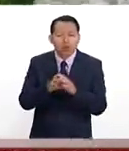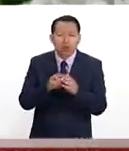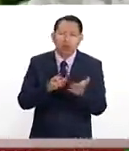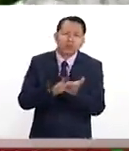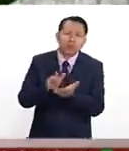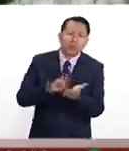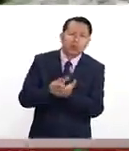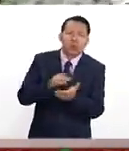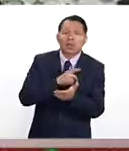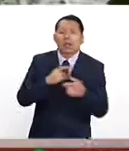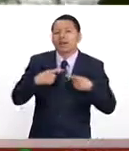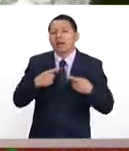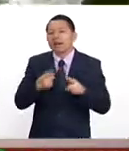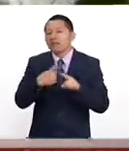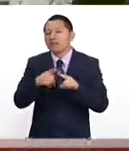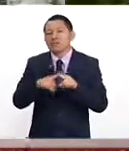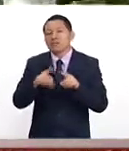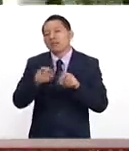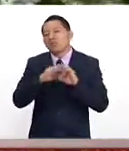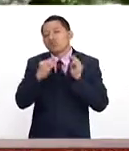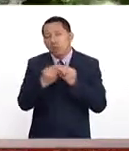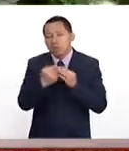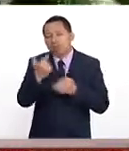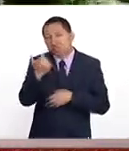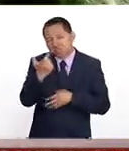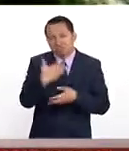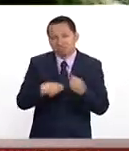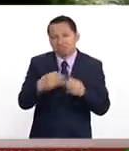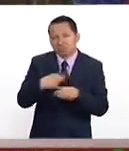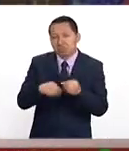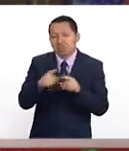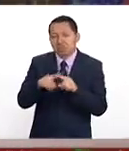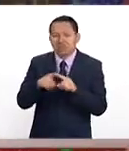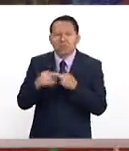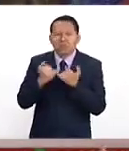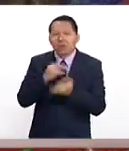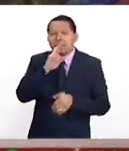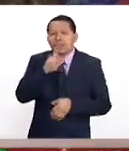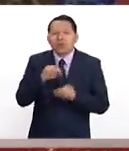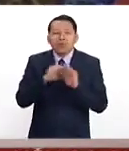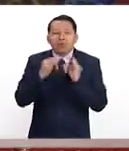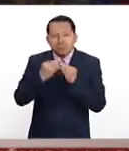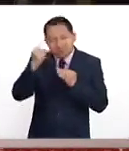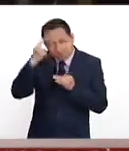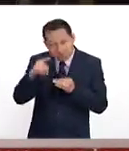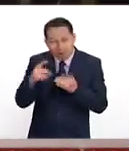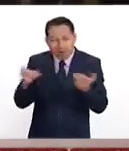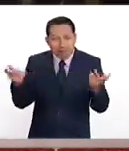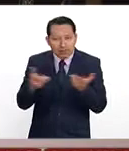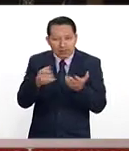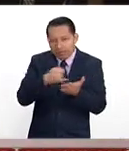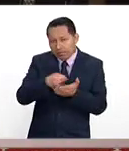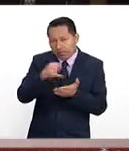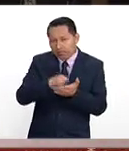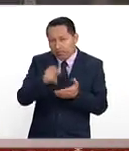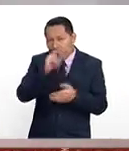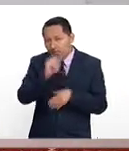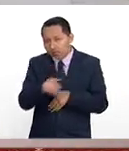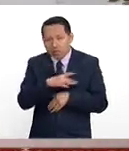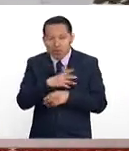herramientas, dotándolos de economía, dotándolos de mejores formas de producir y cosechar sus